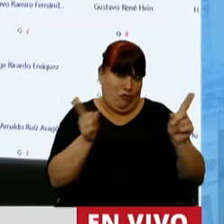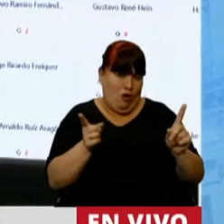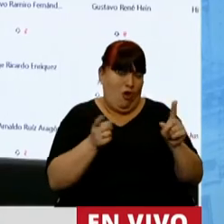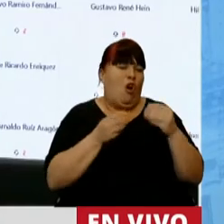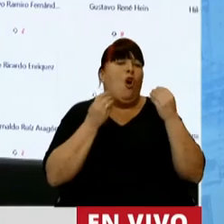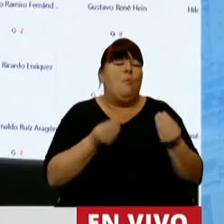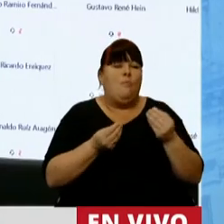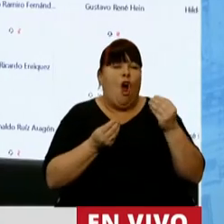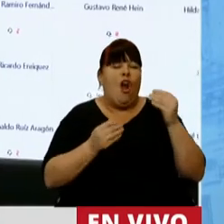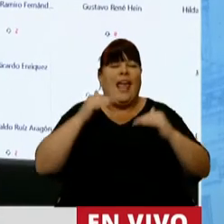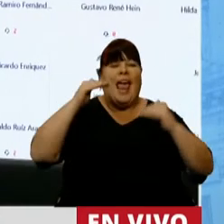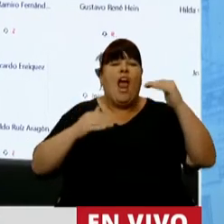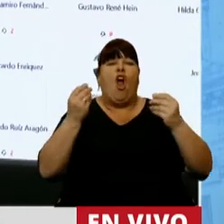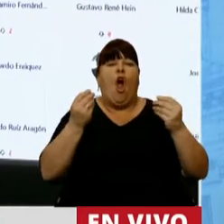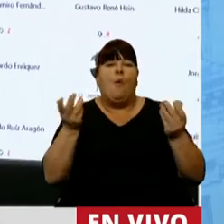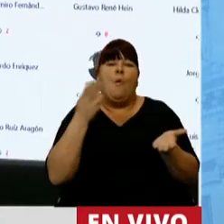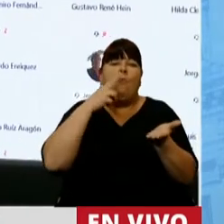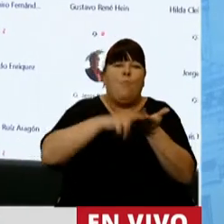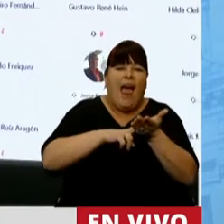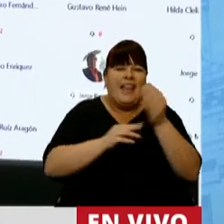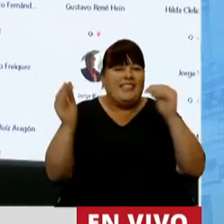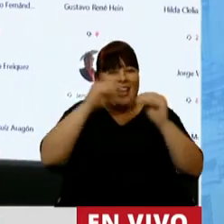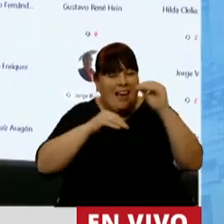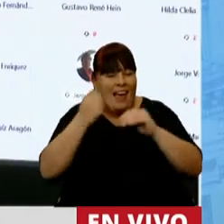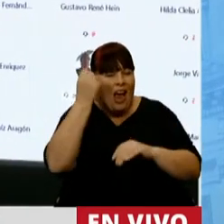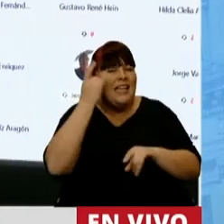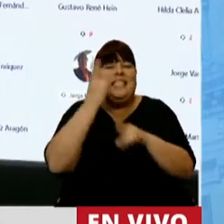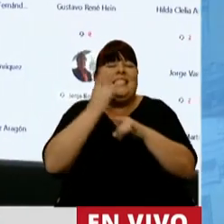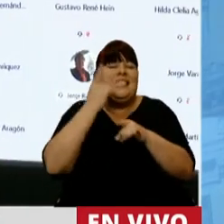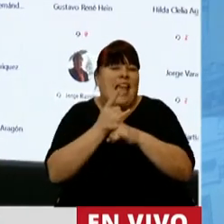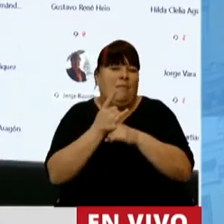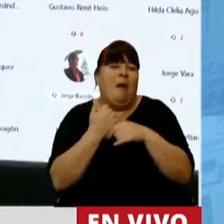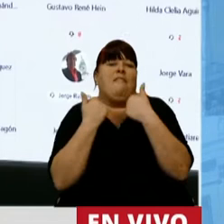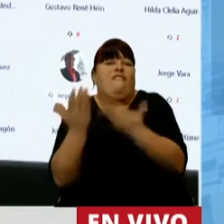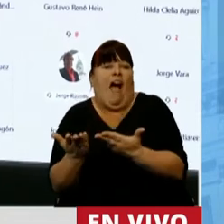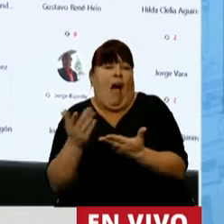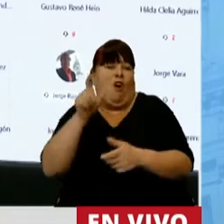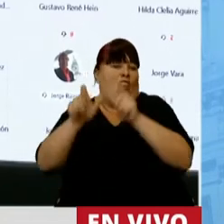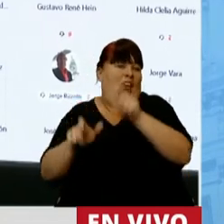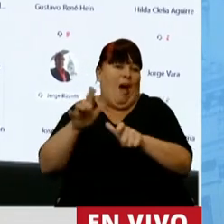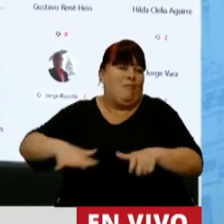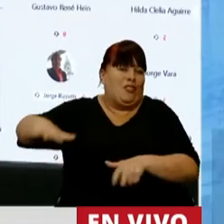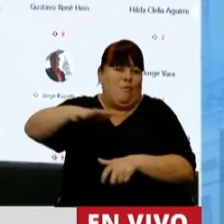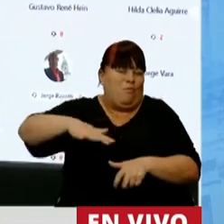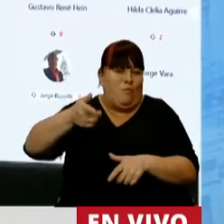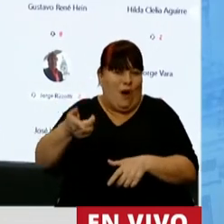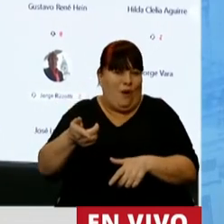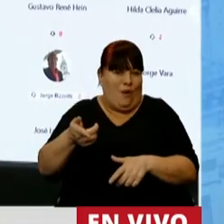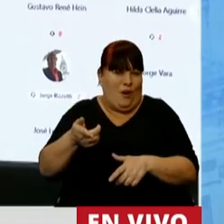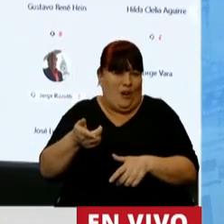el equilibrio de las cargas económicas lo tiene que ser siempre en favor de aquellas personas que